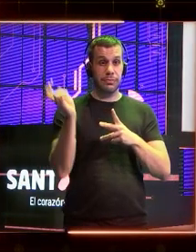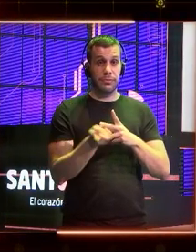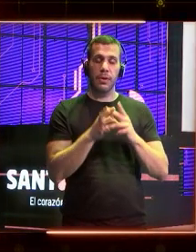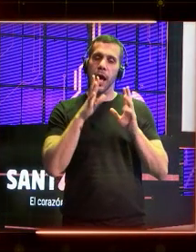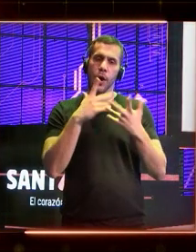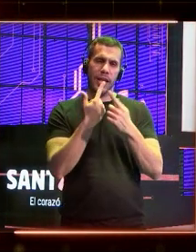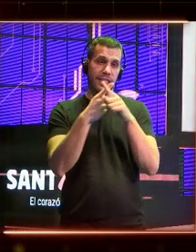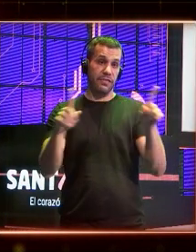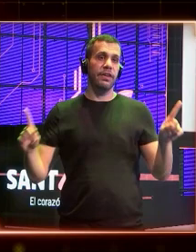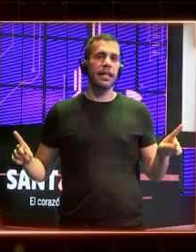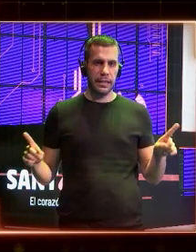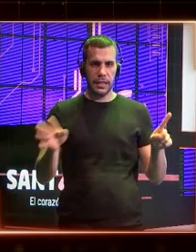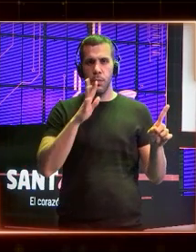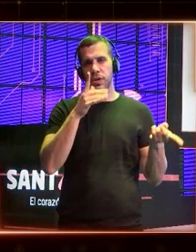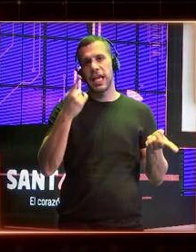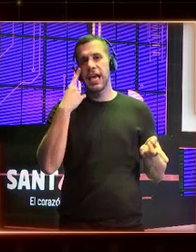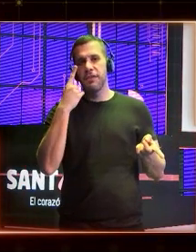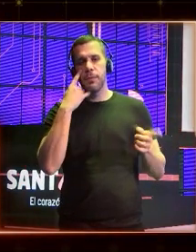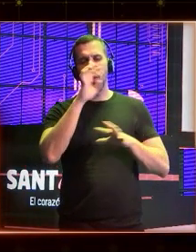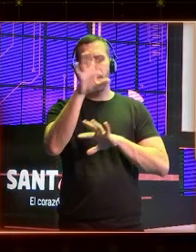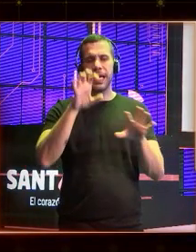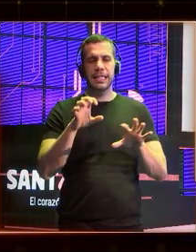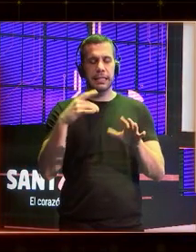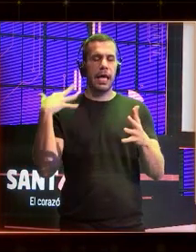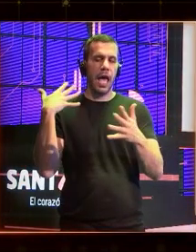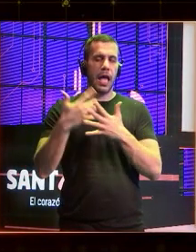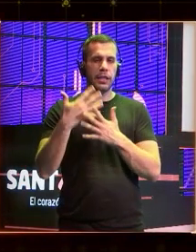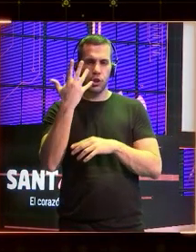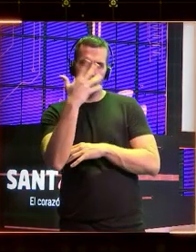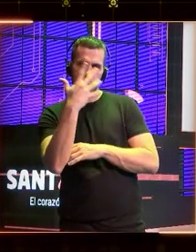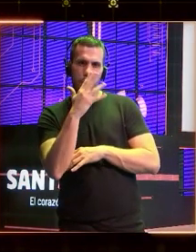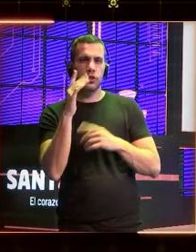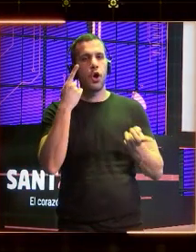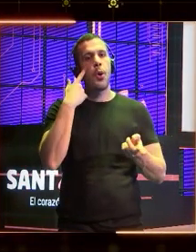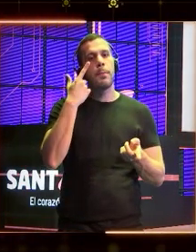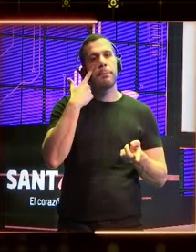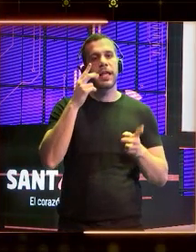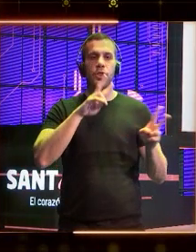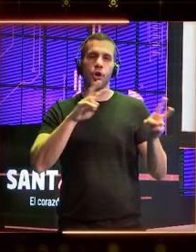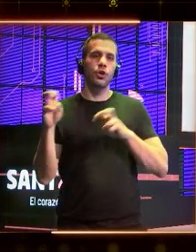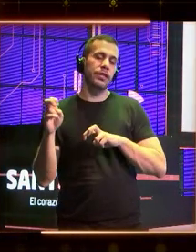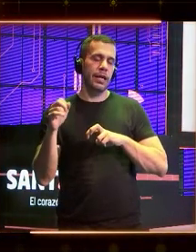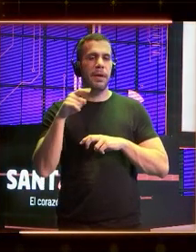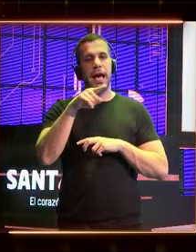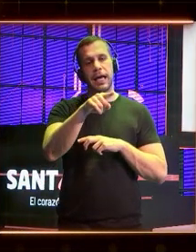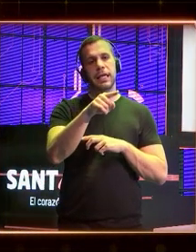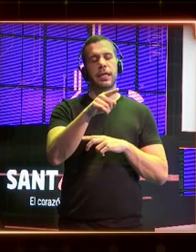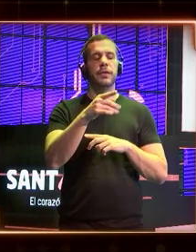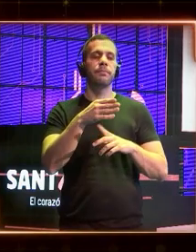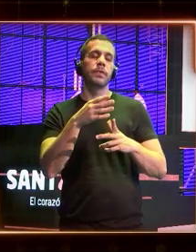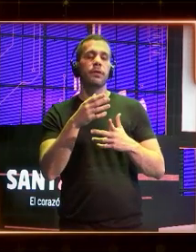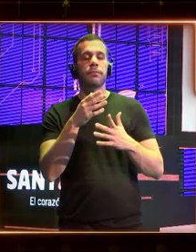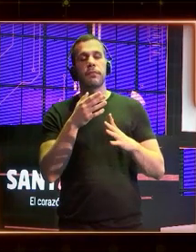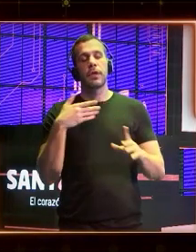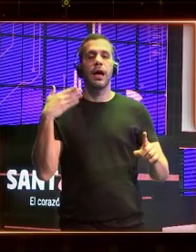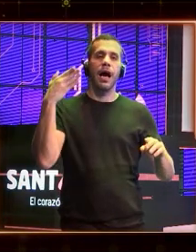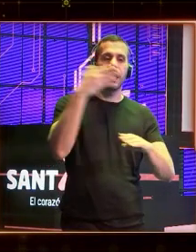viendo cómo ciertos países sospechosos habituales se están metiendo a través de ciberataques en procesos democráticos de Europa.